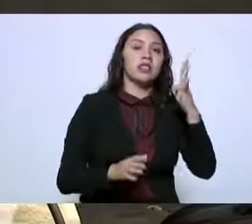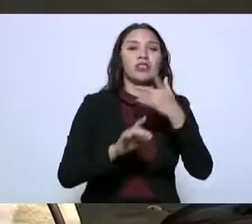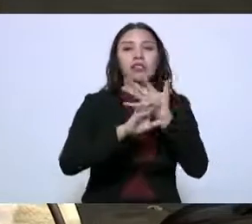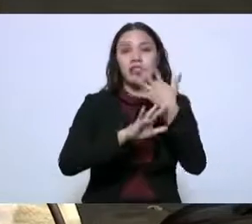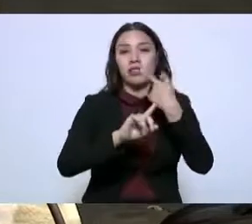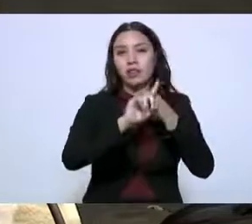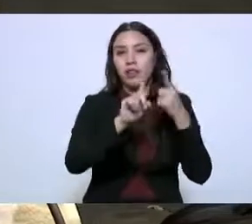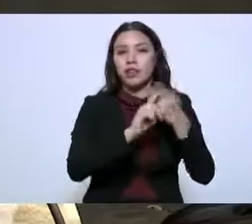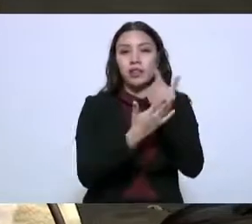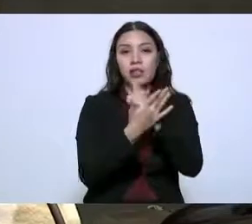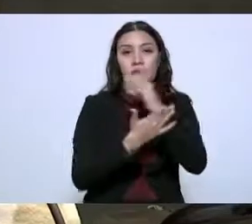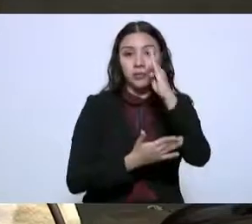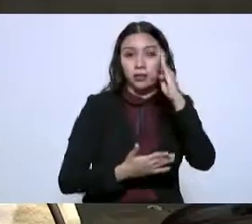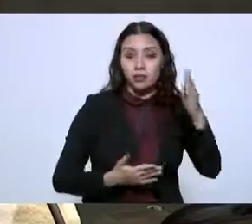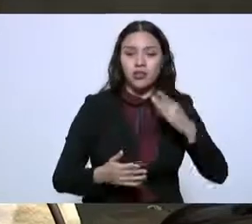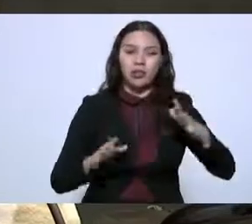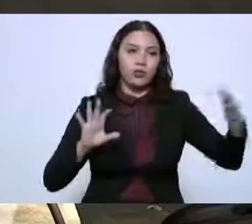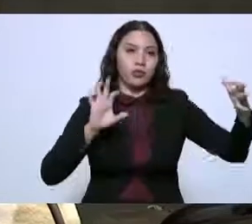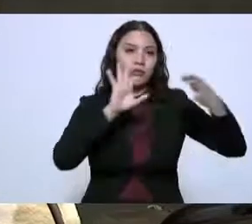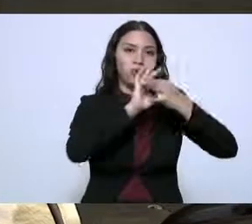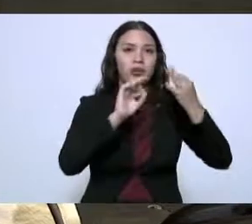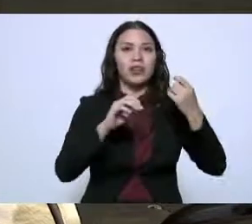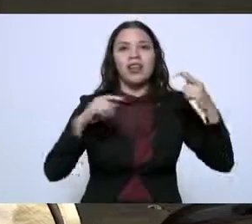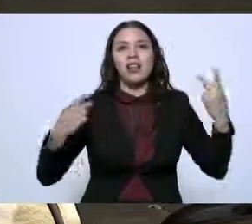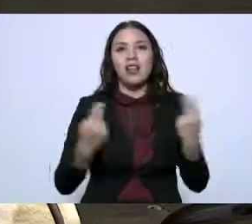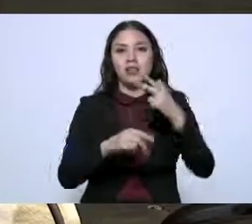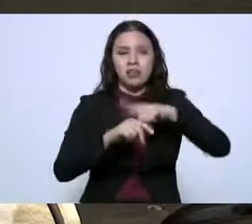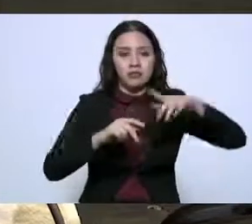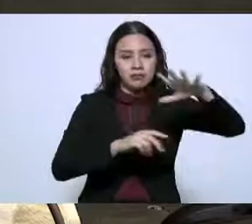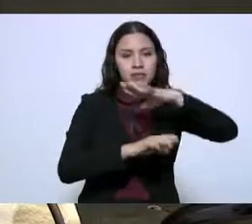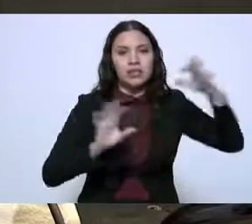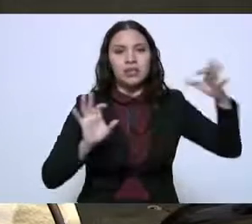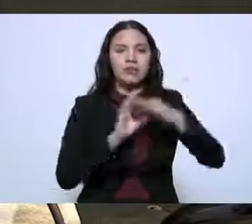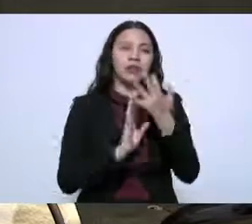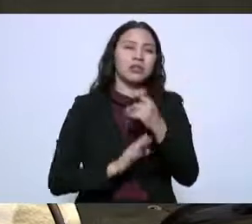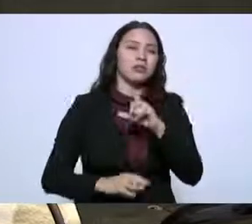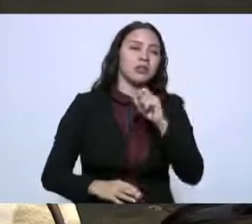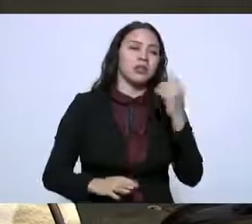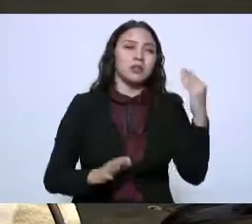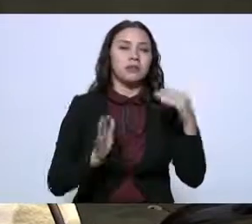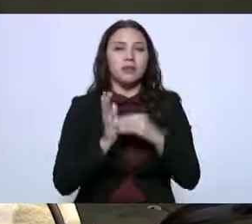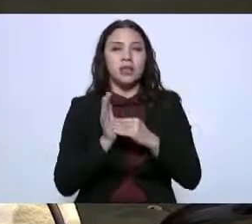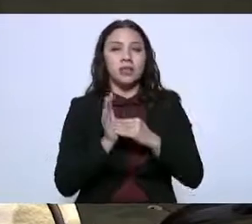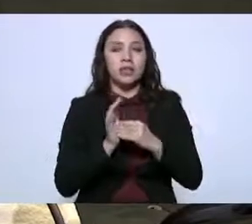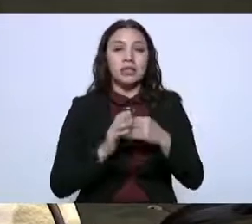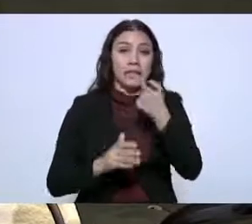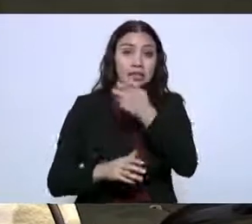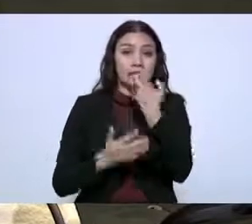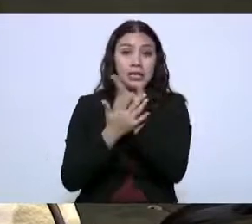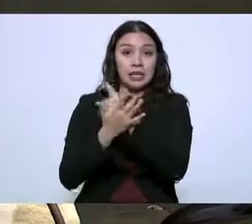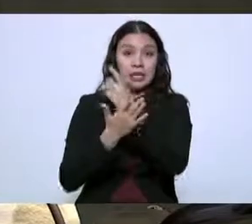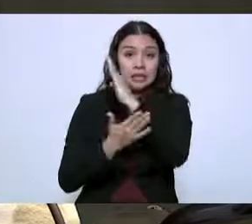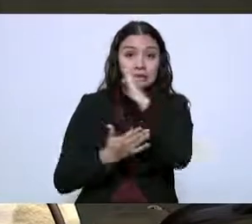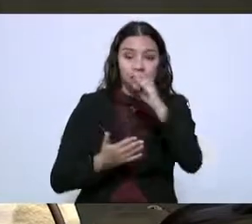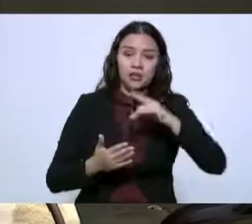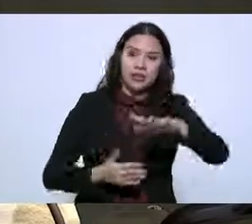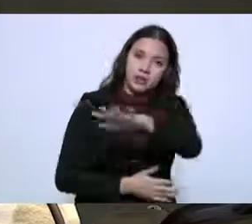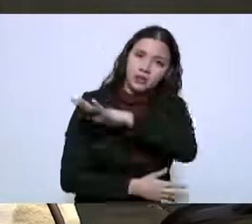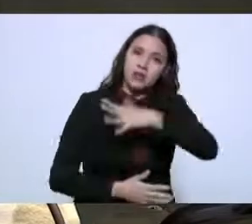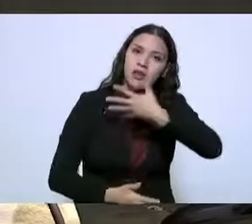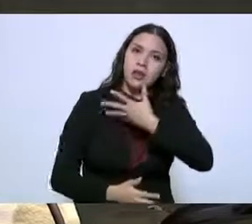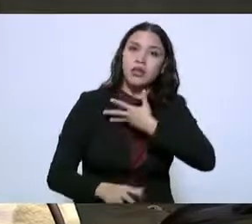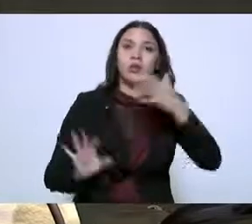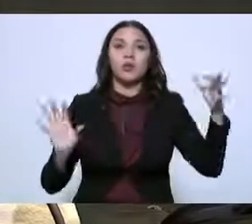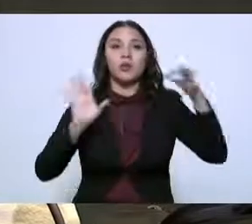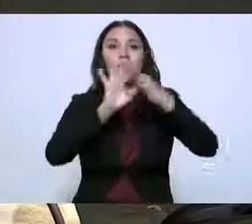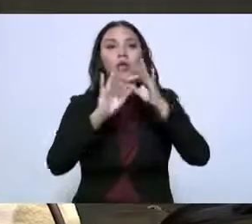nacional hemos fortalecido con cerca de 20 mil ejemplares estas bibliotecas y con